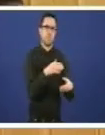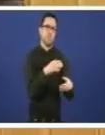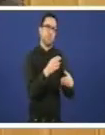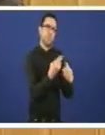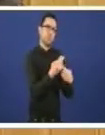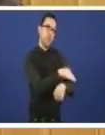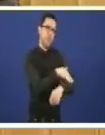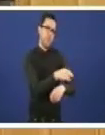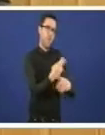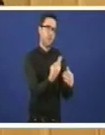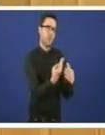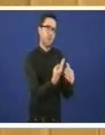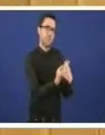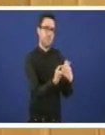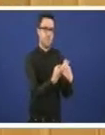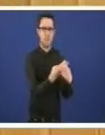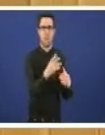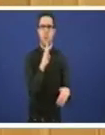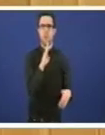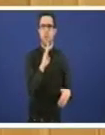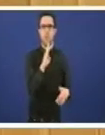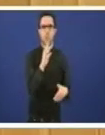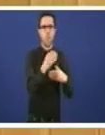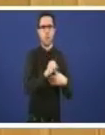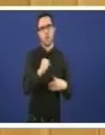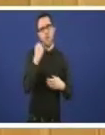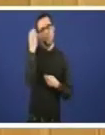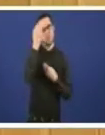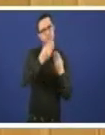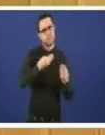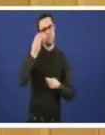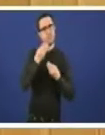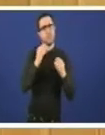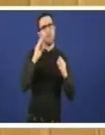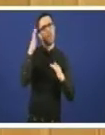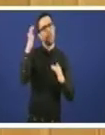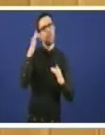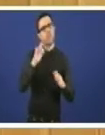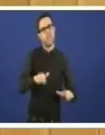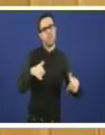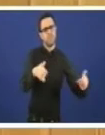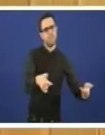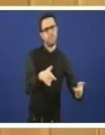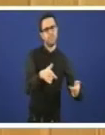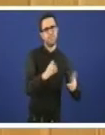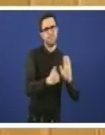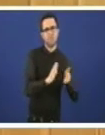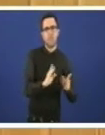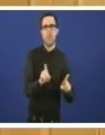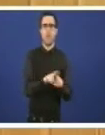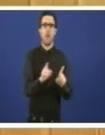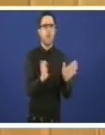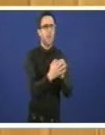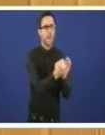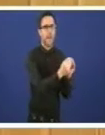estiveron cator anos dándole voltas a filosofía dos residuos sin poñase de acordo de cal debía ser o